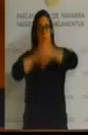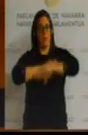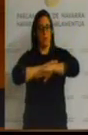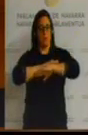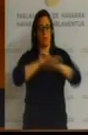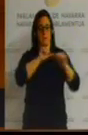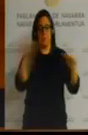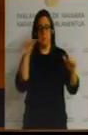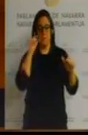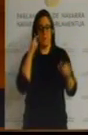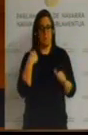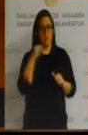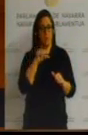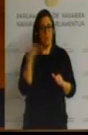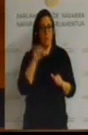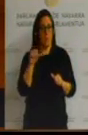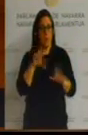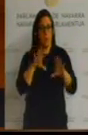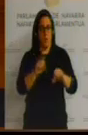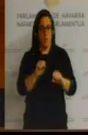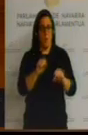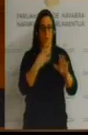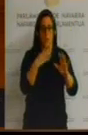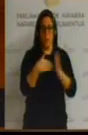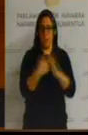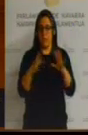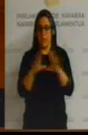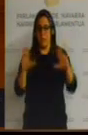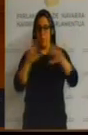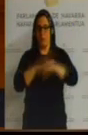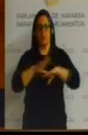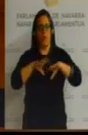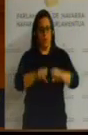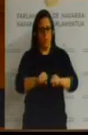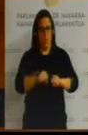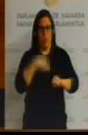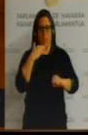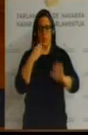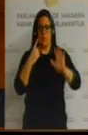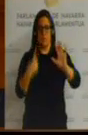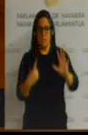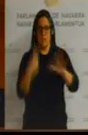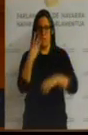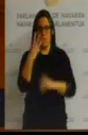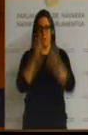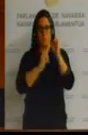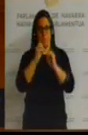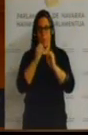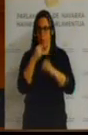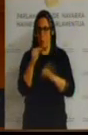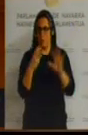lo largo de la semana en ese horario de 9 a 10 de la noche, con un 63,84% de ocupación,